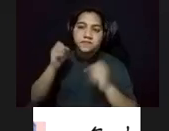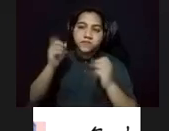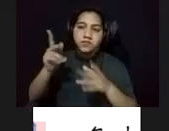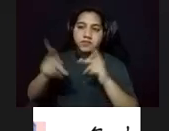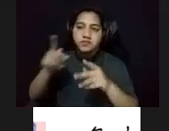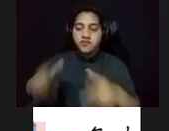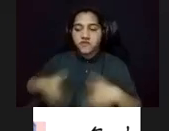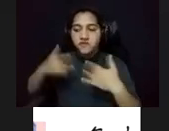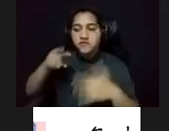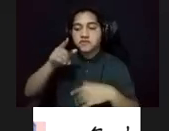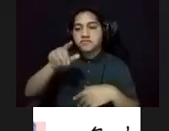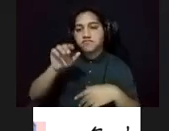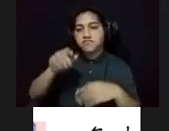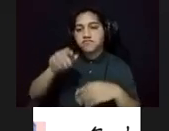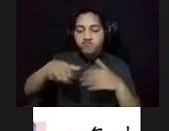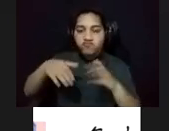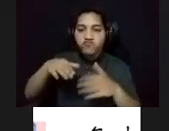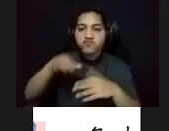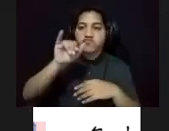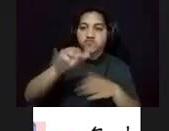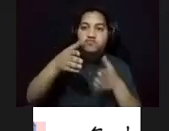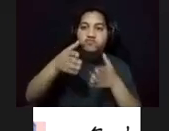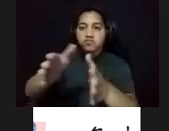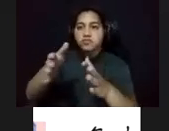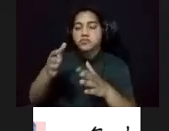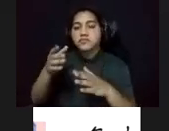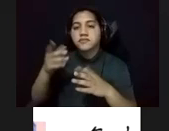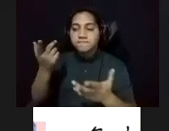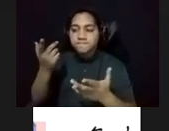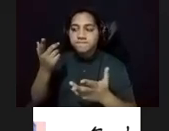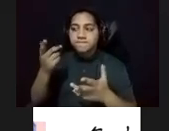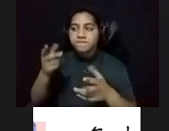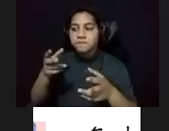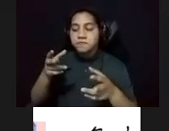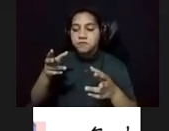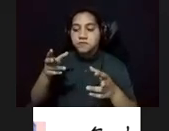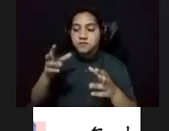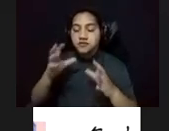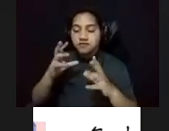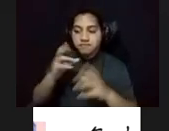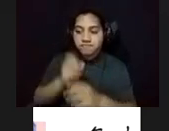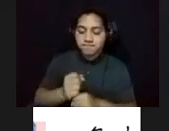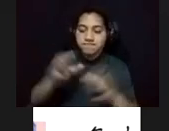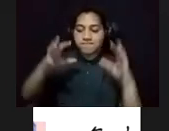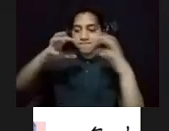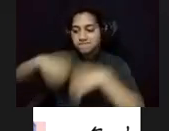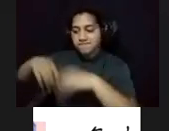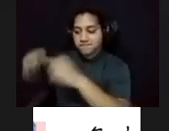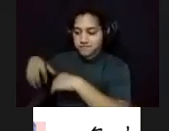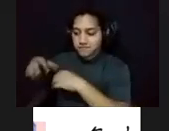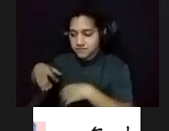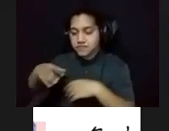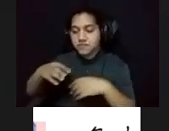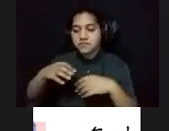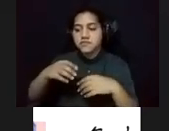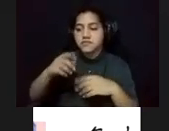de San Juan. Puede ser cautivador el derrumbe de las murallas para aquellos que buscan alternativas para